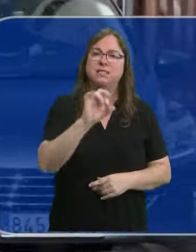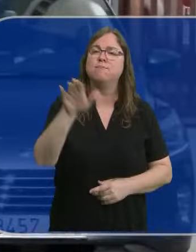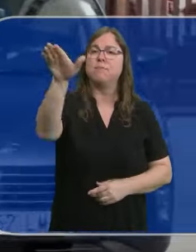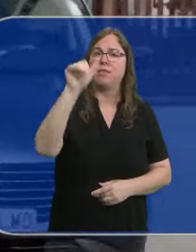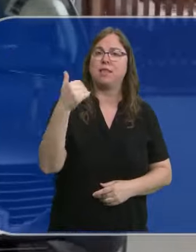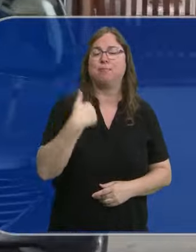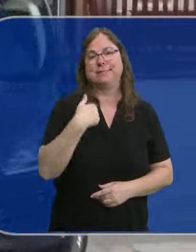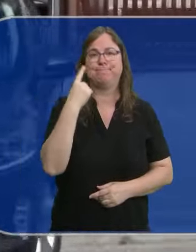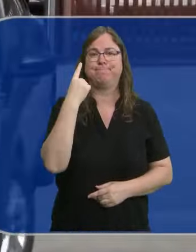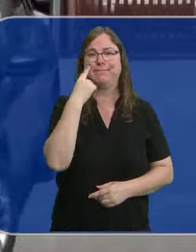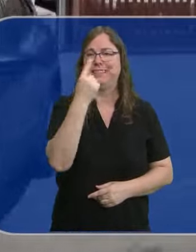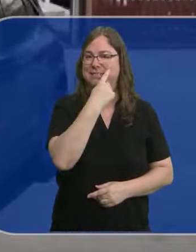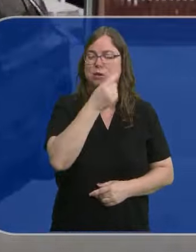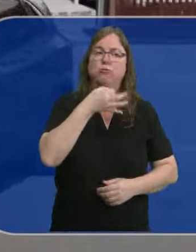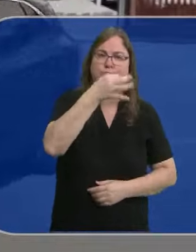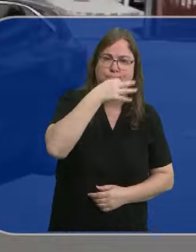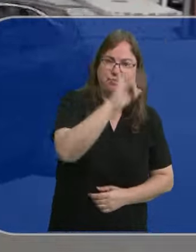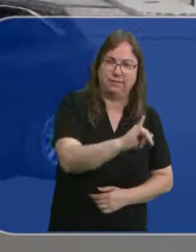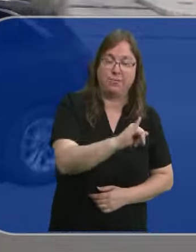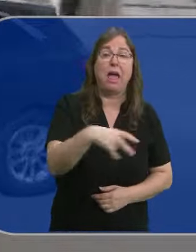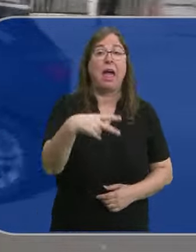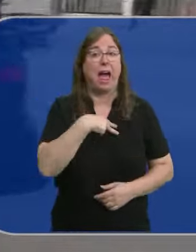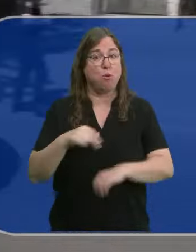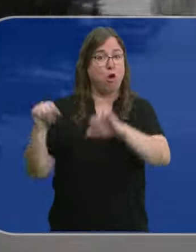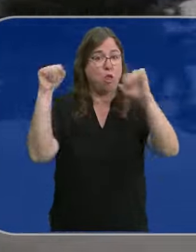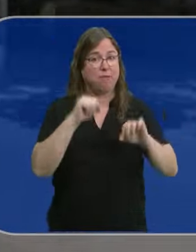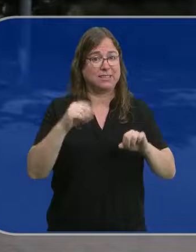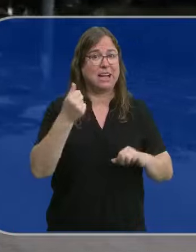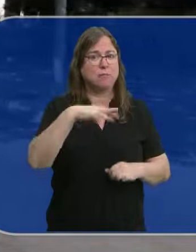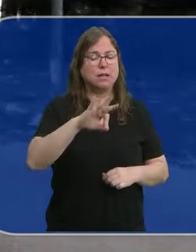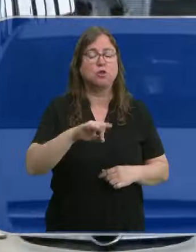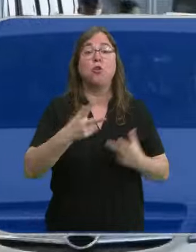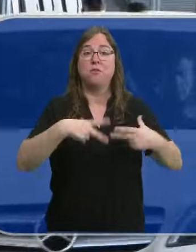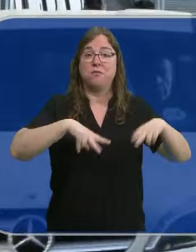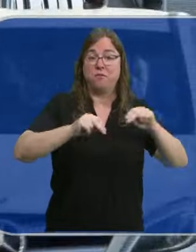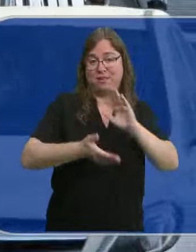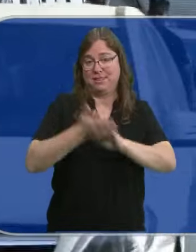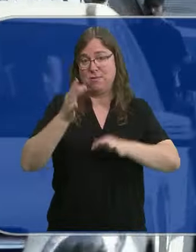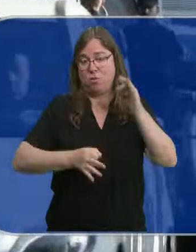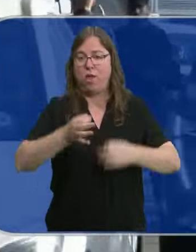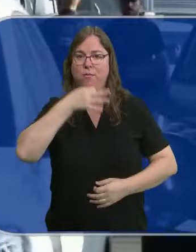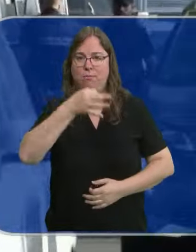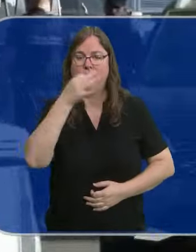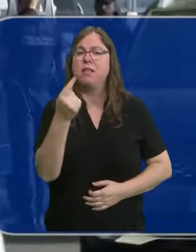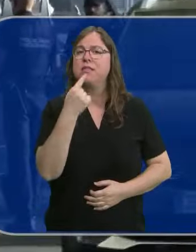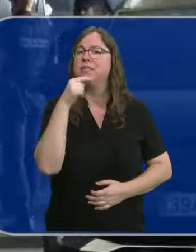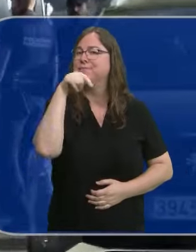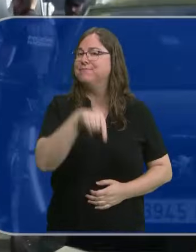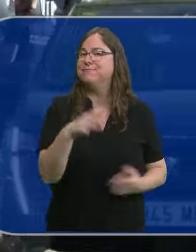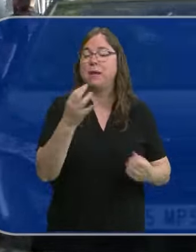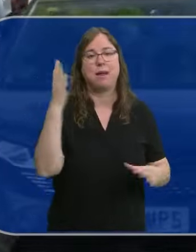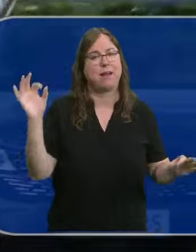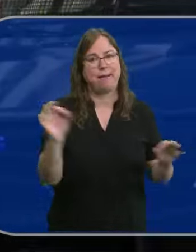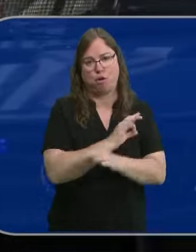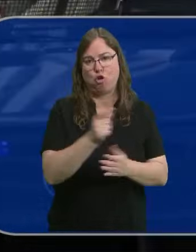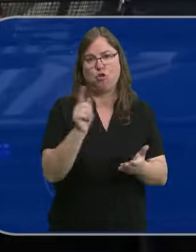citado en calidad de testigo. El abogado de la defensa, Antonio Camacho, ha hablado a su salida de los juzgados. Dice que esto se trata de otro